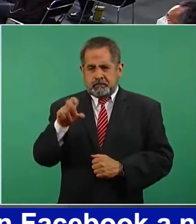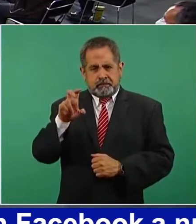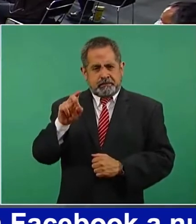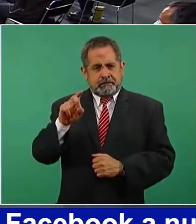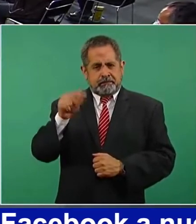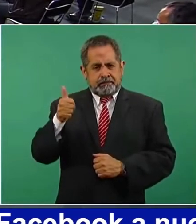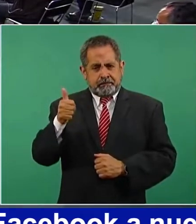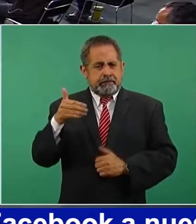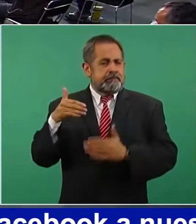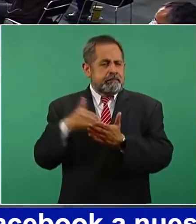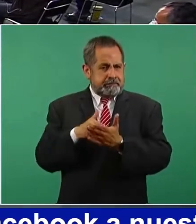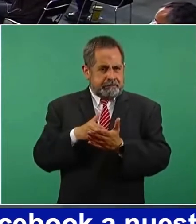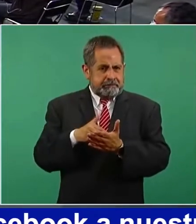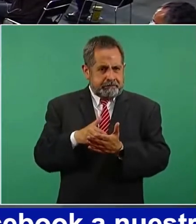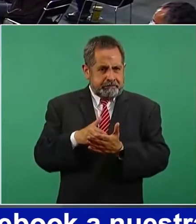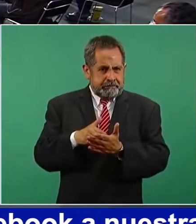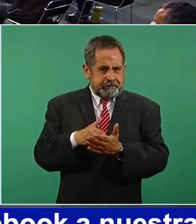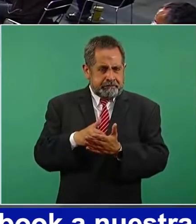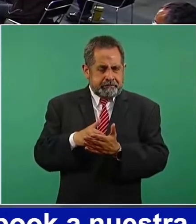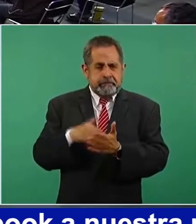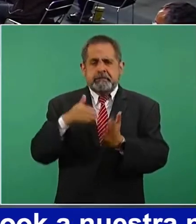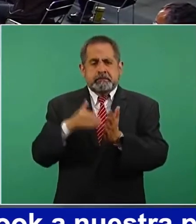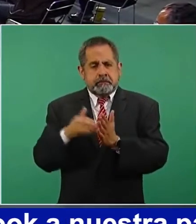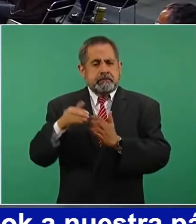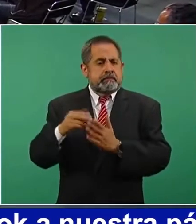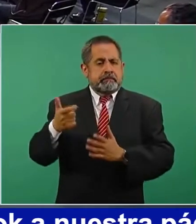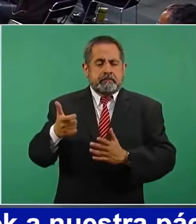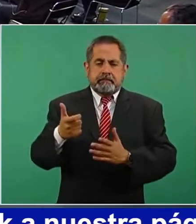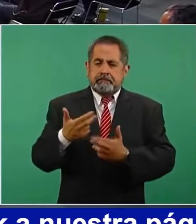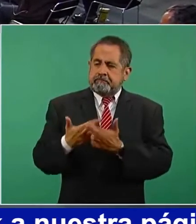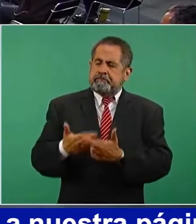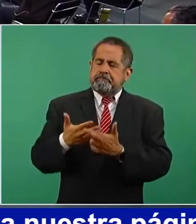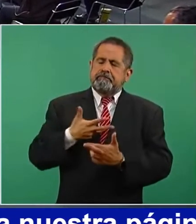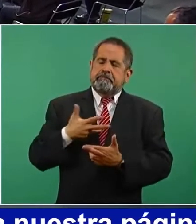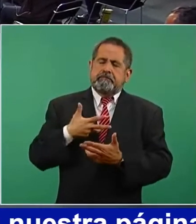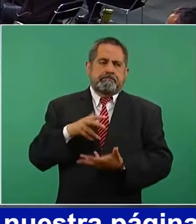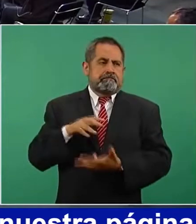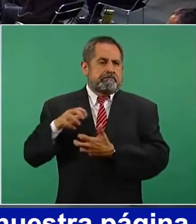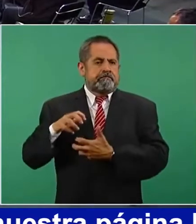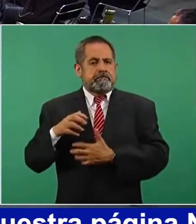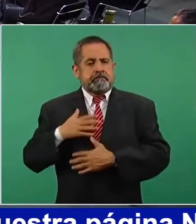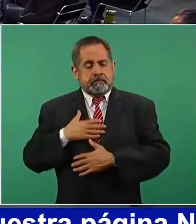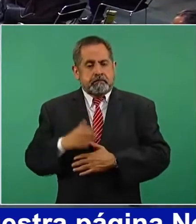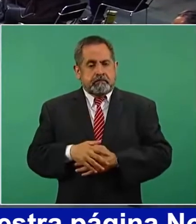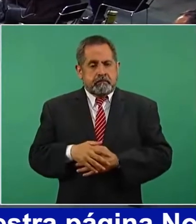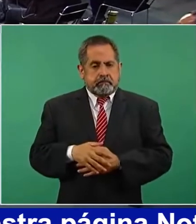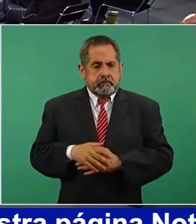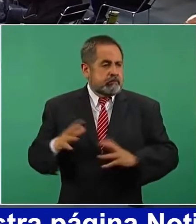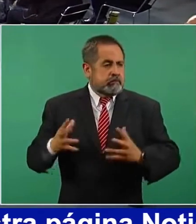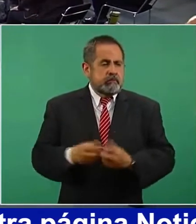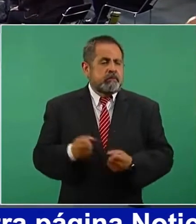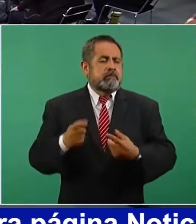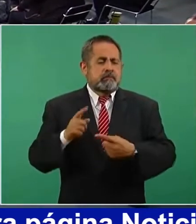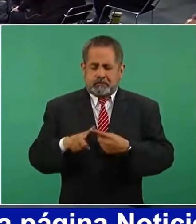136 mil millones de pesos. ¿Cuánto es esto?